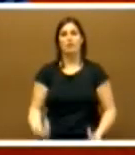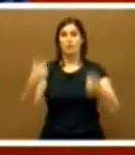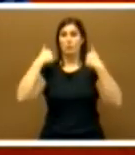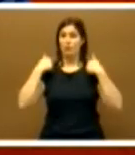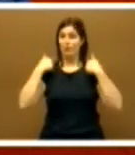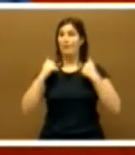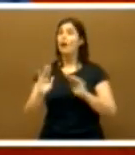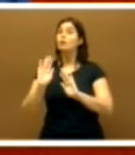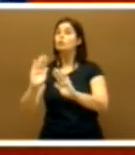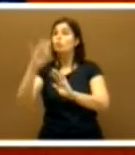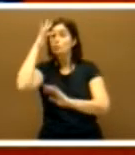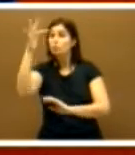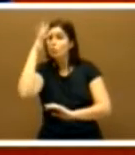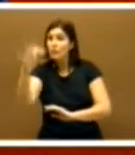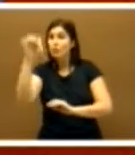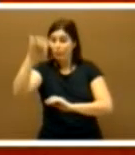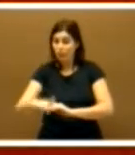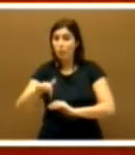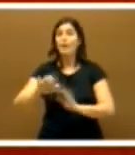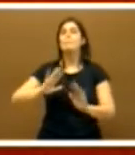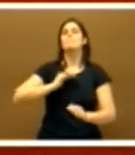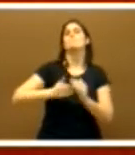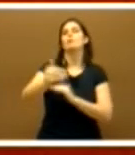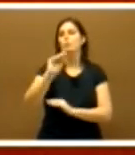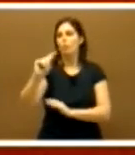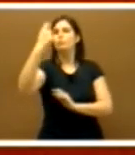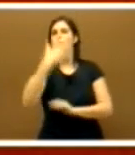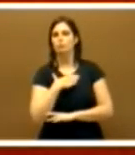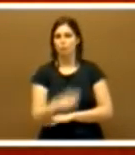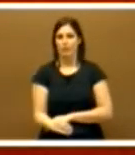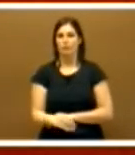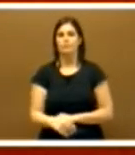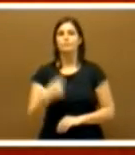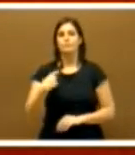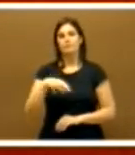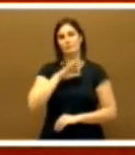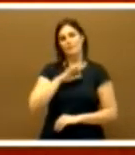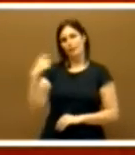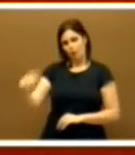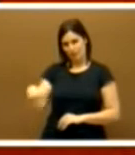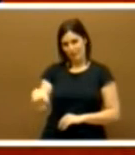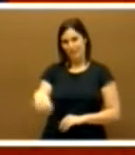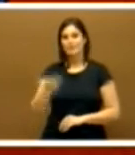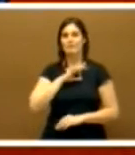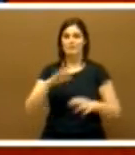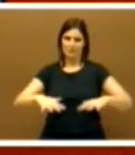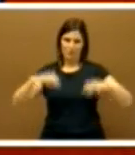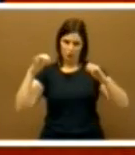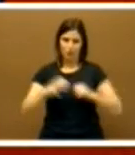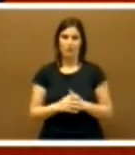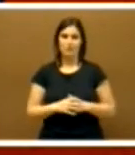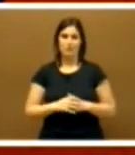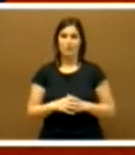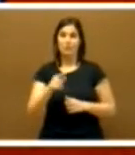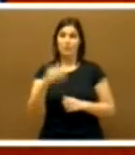sueños de hoy se hagan realidad mañana. Señor presidente, señorías, para